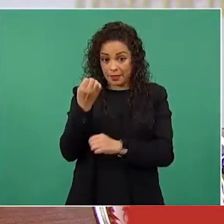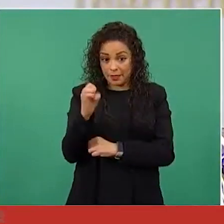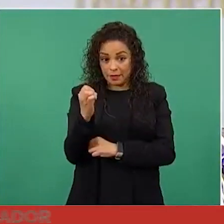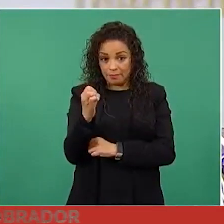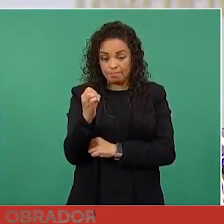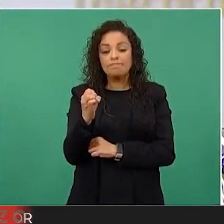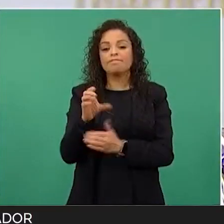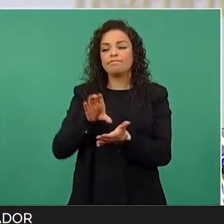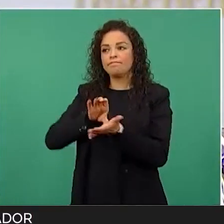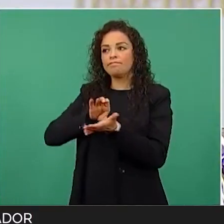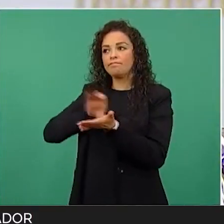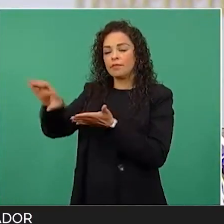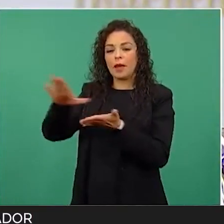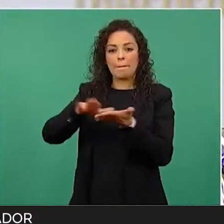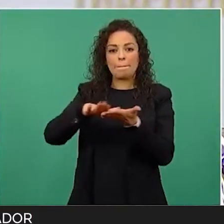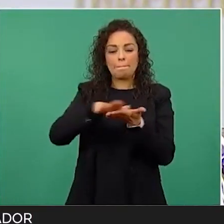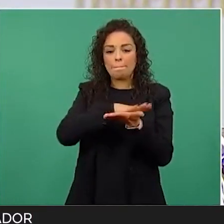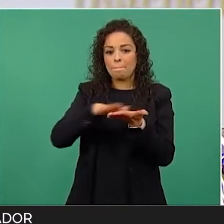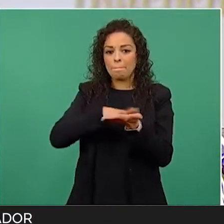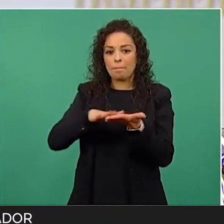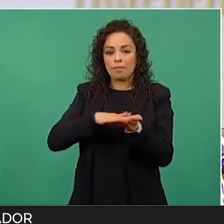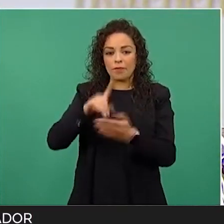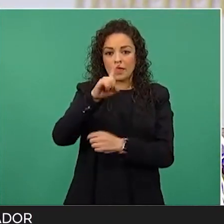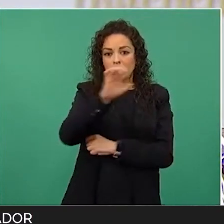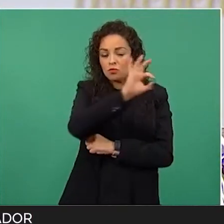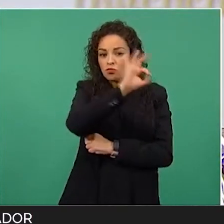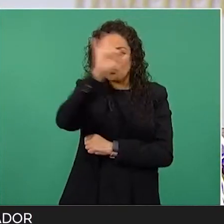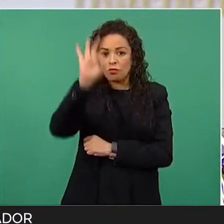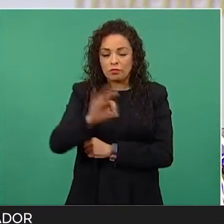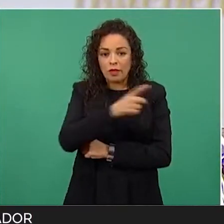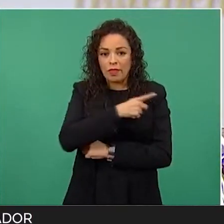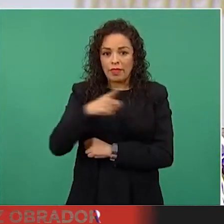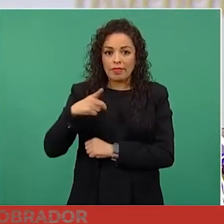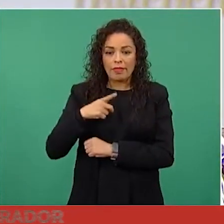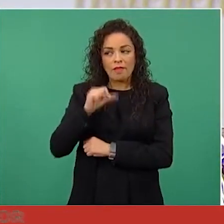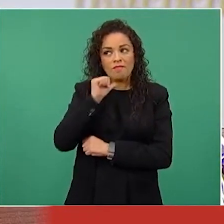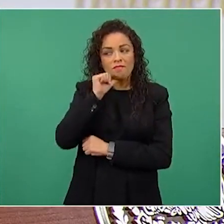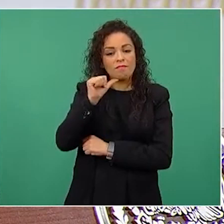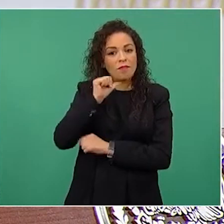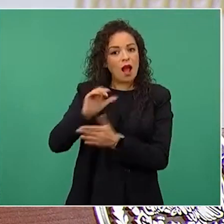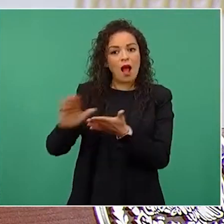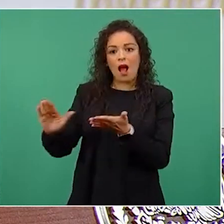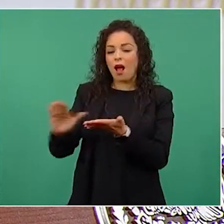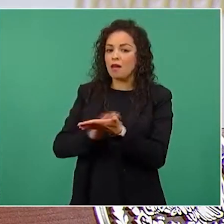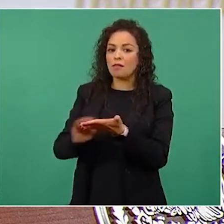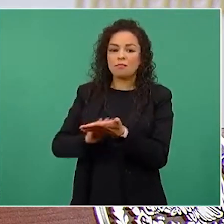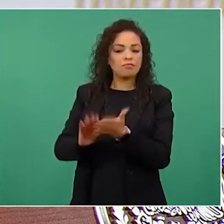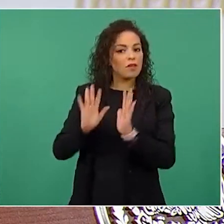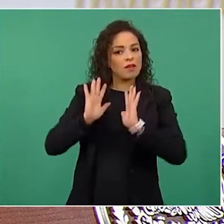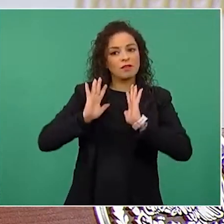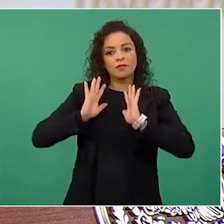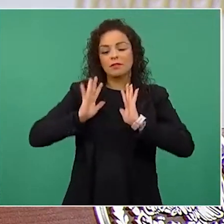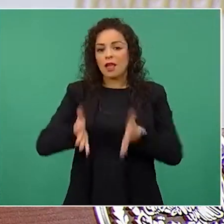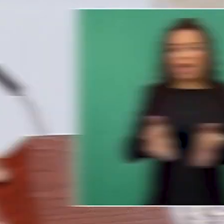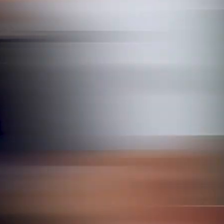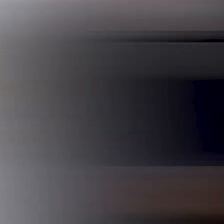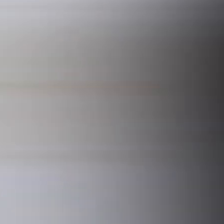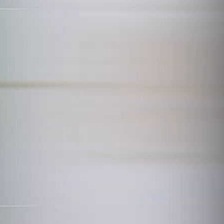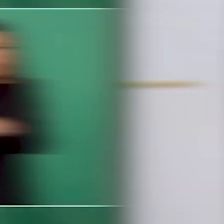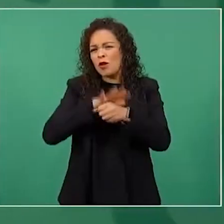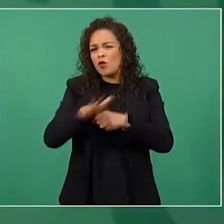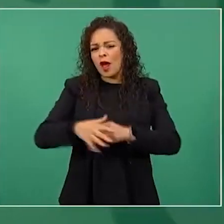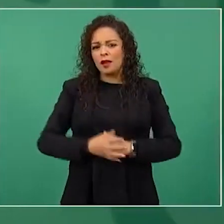que en enero liquidarán la compra de la refinería Deer Park, al tiempo que agradeció a Shell por cumplir sus compromisos a lo largo de toda esta operación.